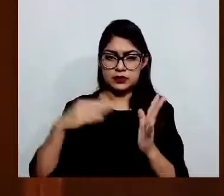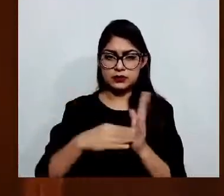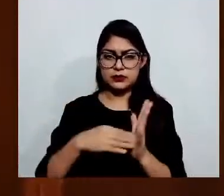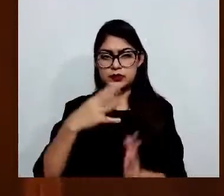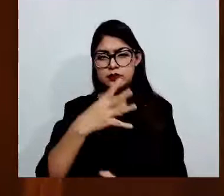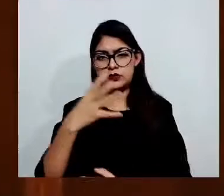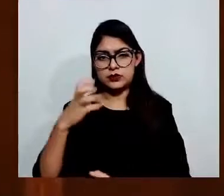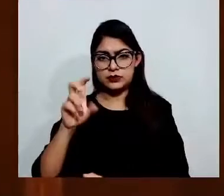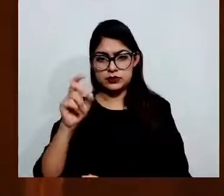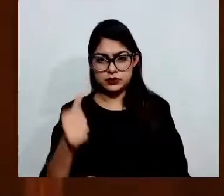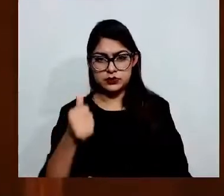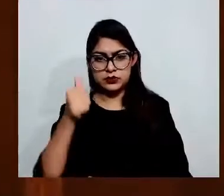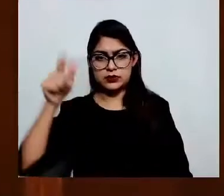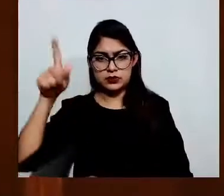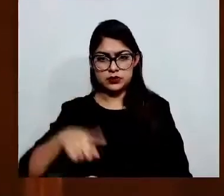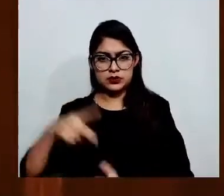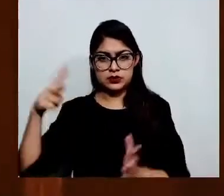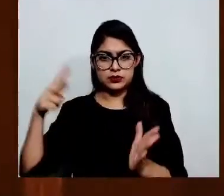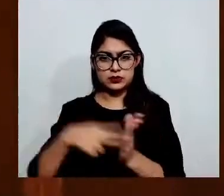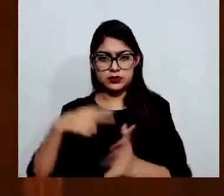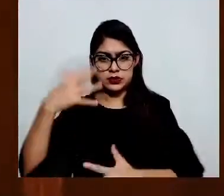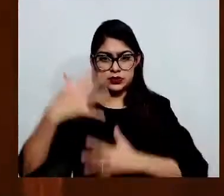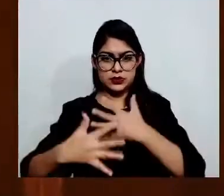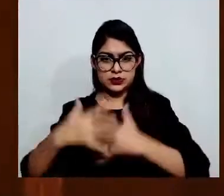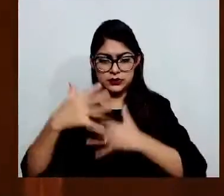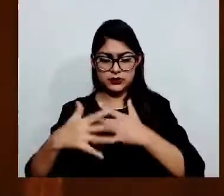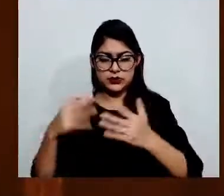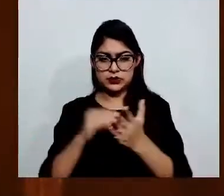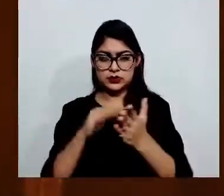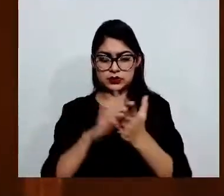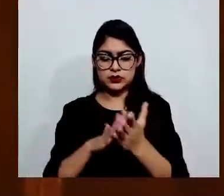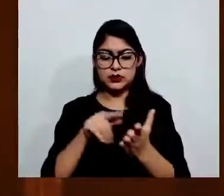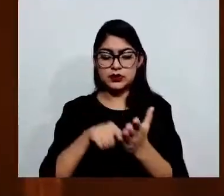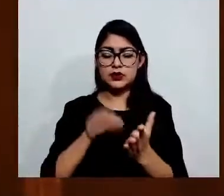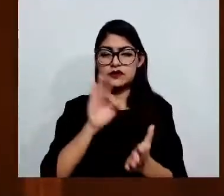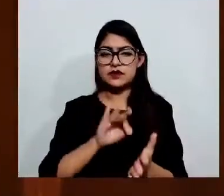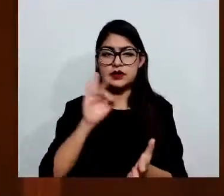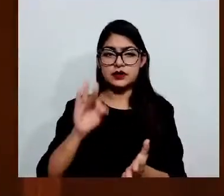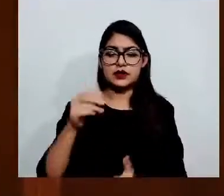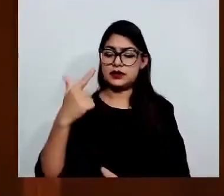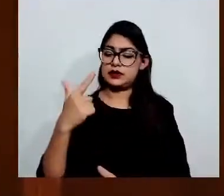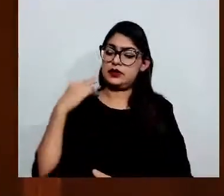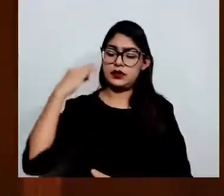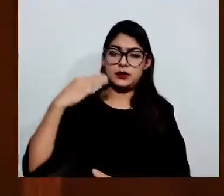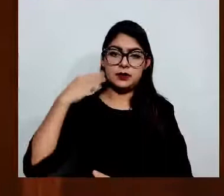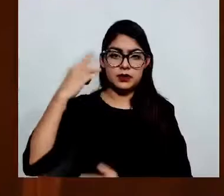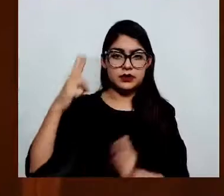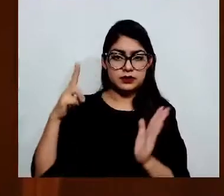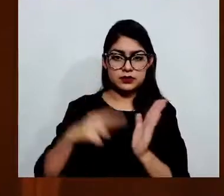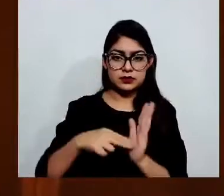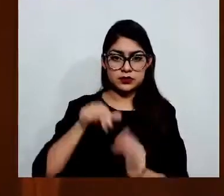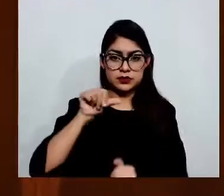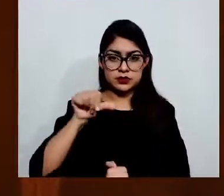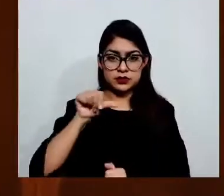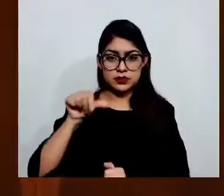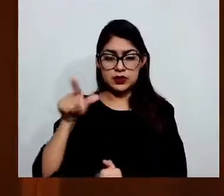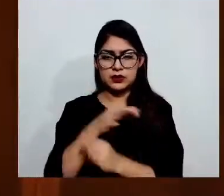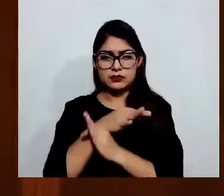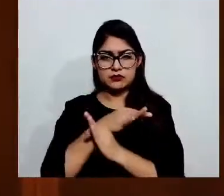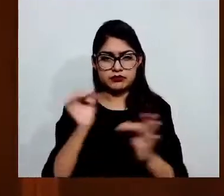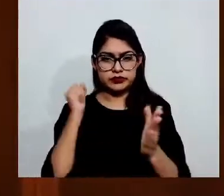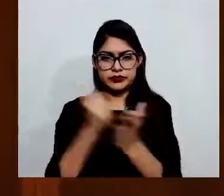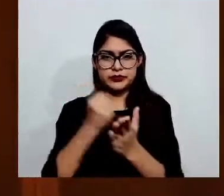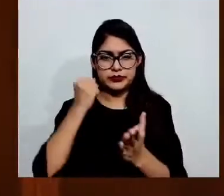el 7 de marzo de 2016, declarando inconstitucional el delito de ultrajes del Código Penal